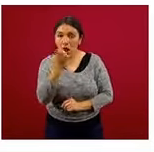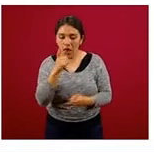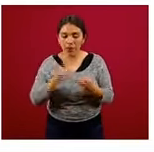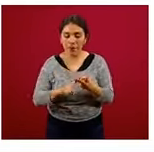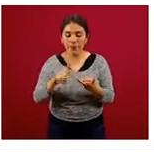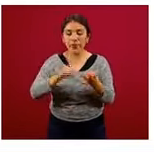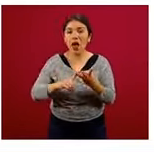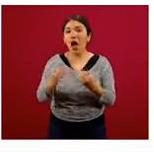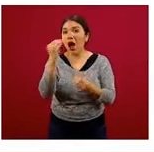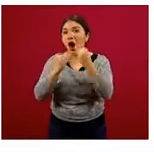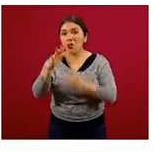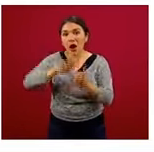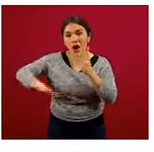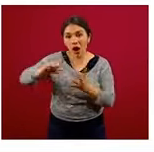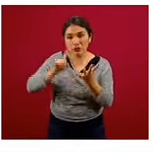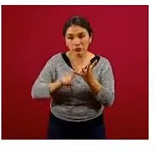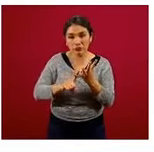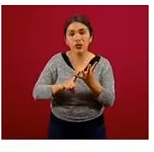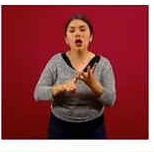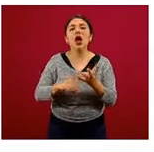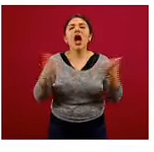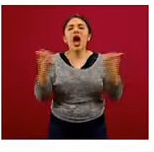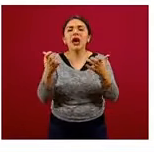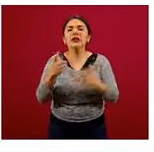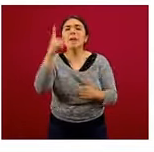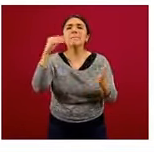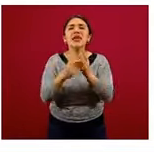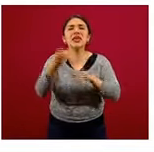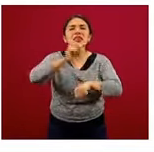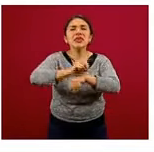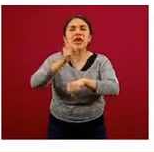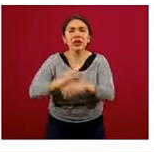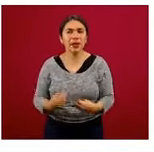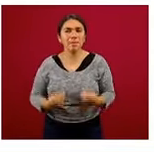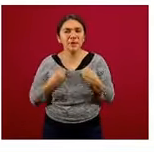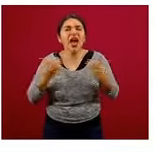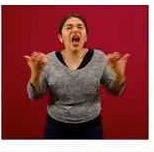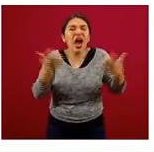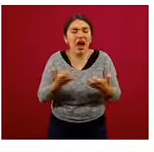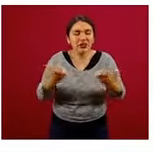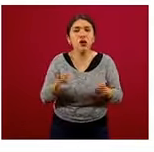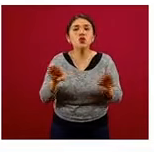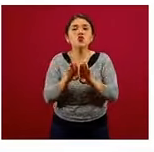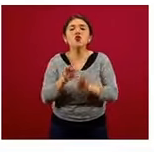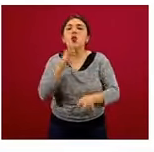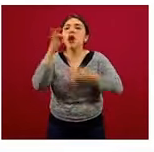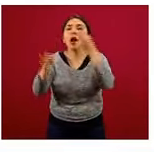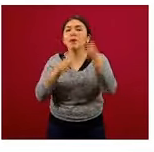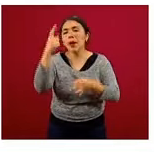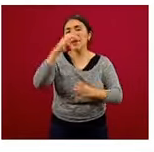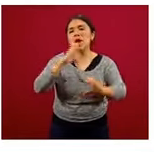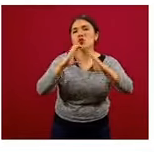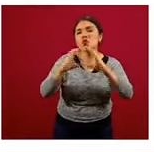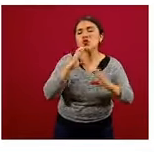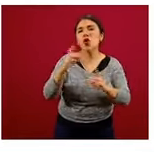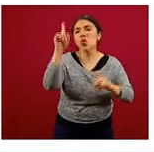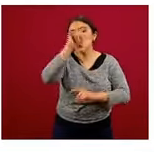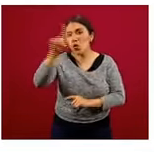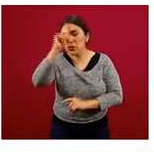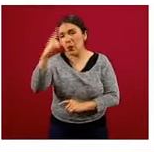entorno alimentario. Acciones en los primeros mil días de vida y campañas de comunicación y orientación